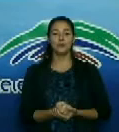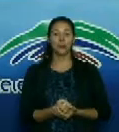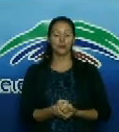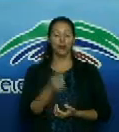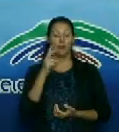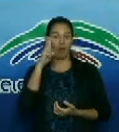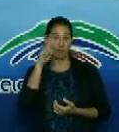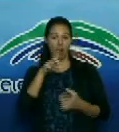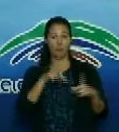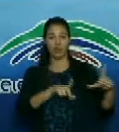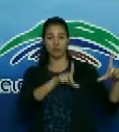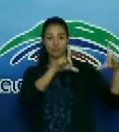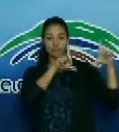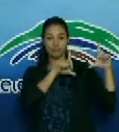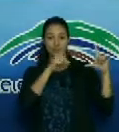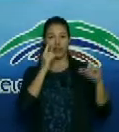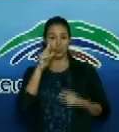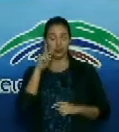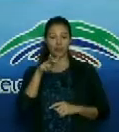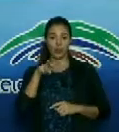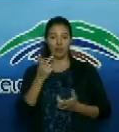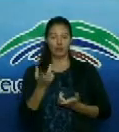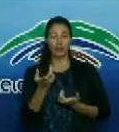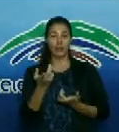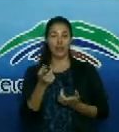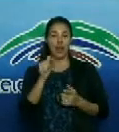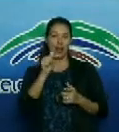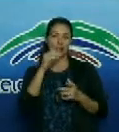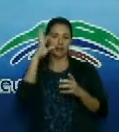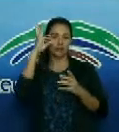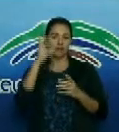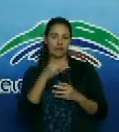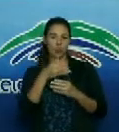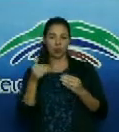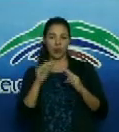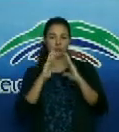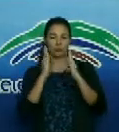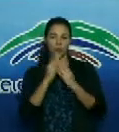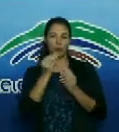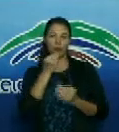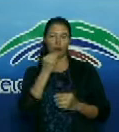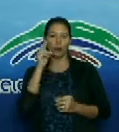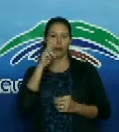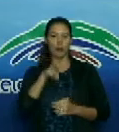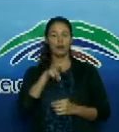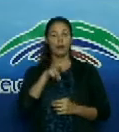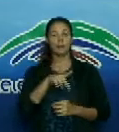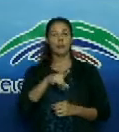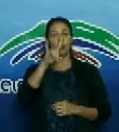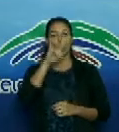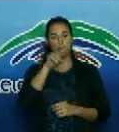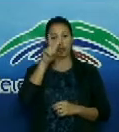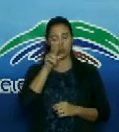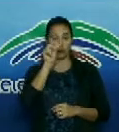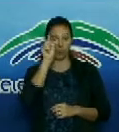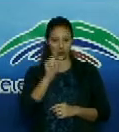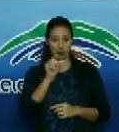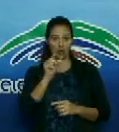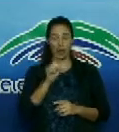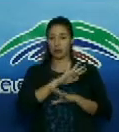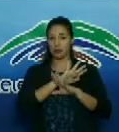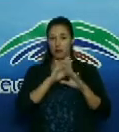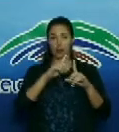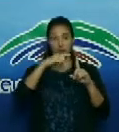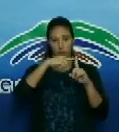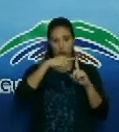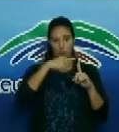gráfica que tienen en pantalla, donde se mantiene el acumulado, como podemos ver, de 92 casos con la enfermedad y la